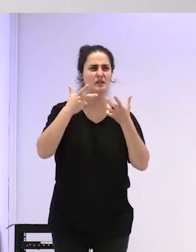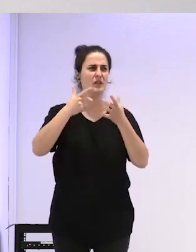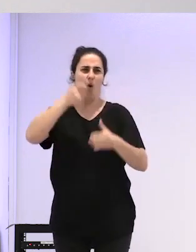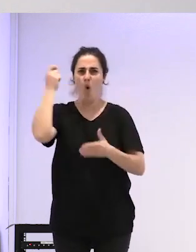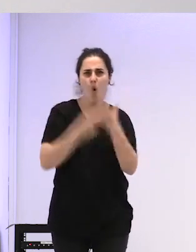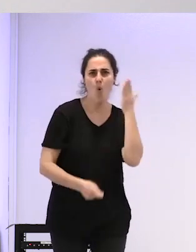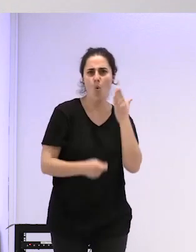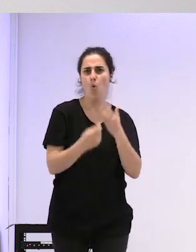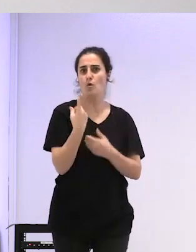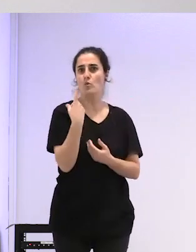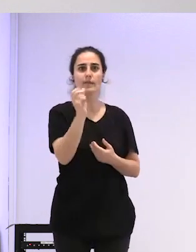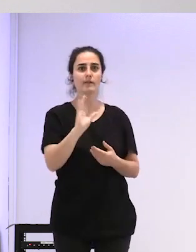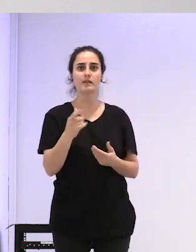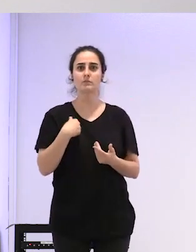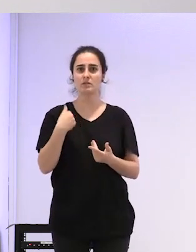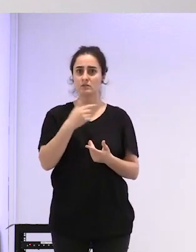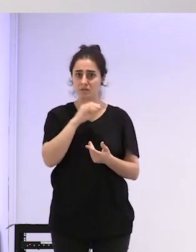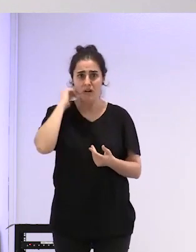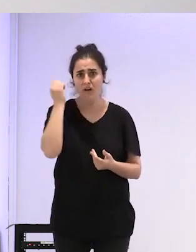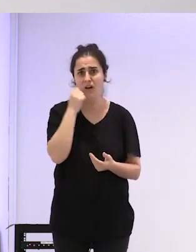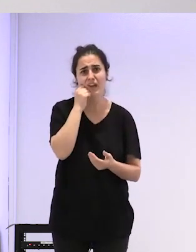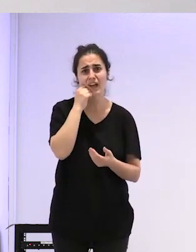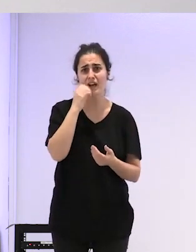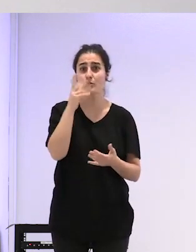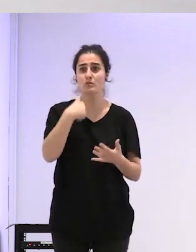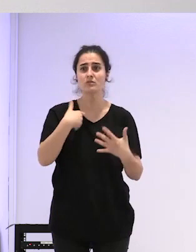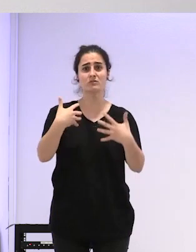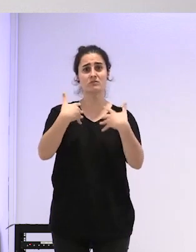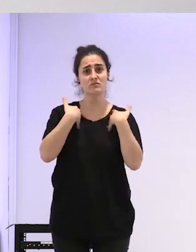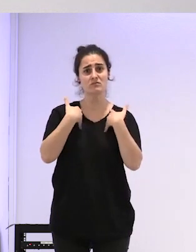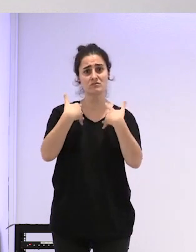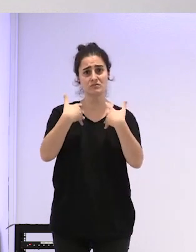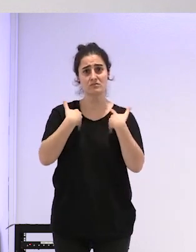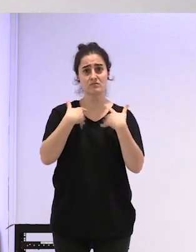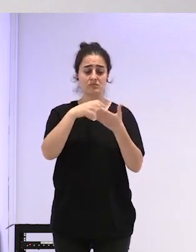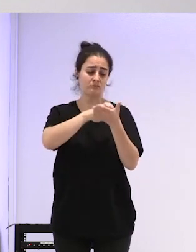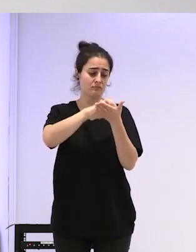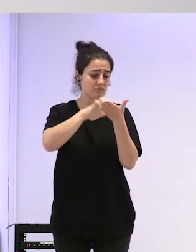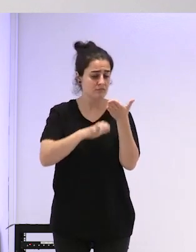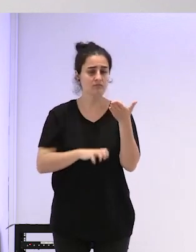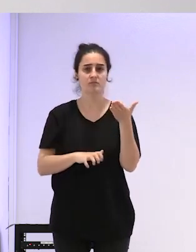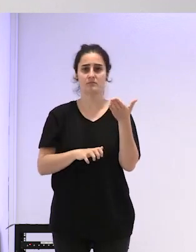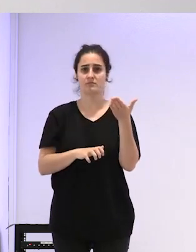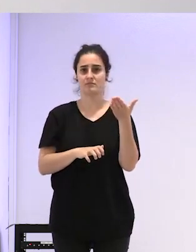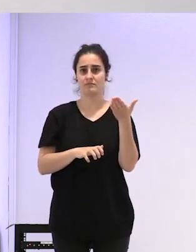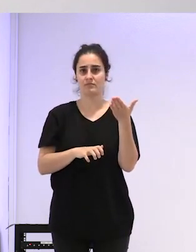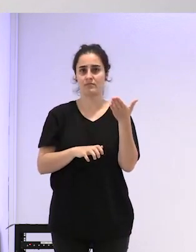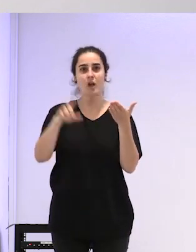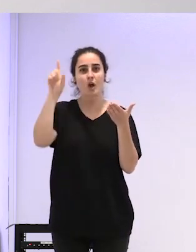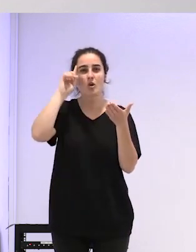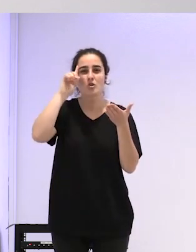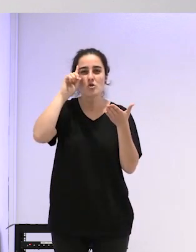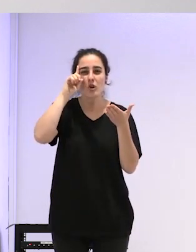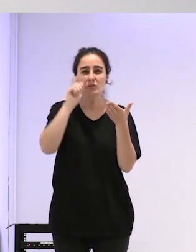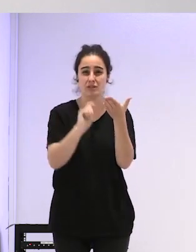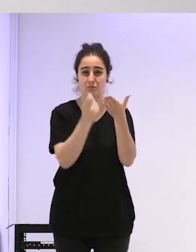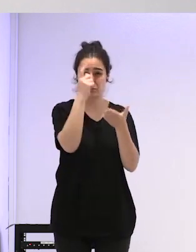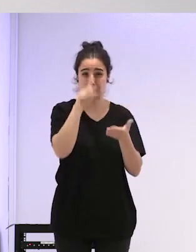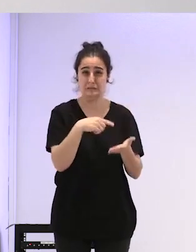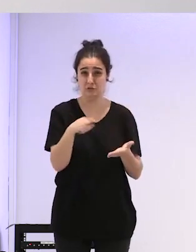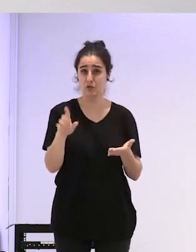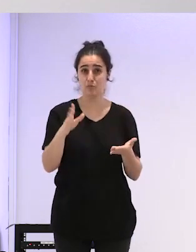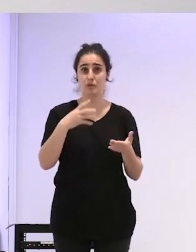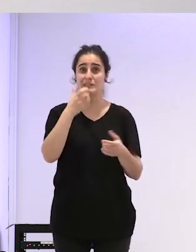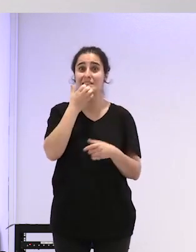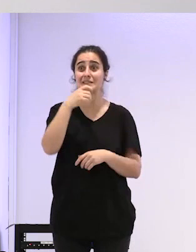pero simplemente lo mal que se pasa no sé si haría efecto pero si todas las personas que van allí